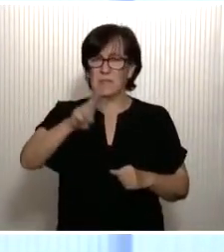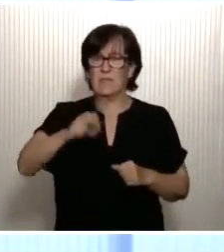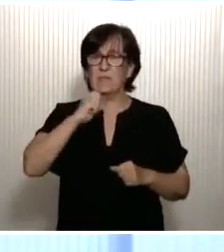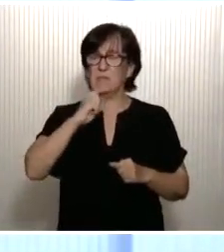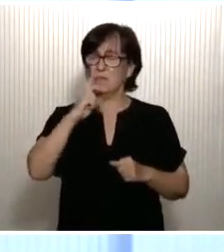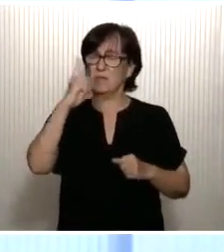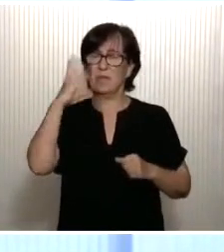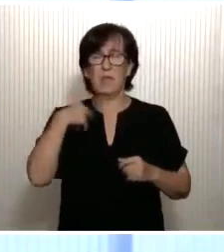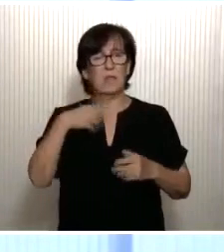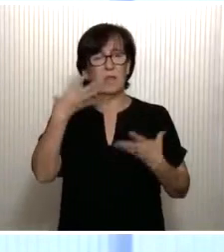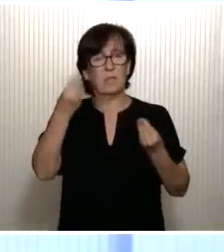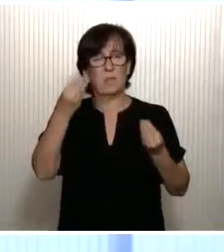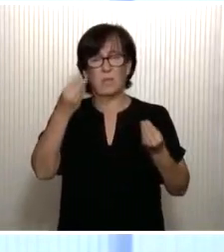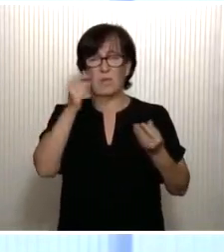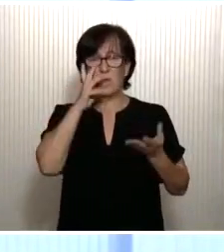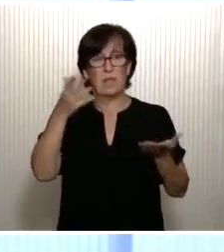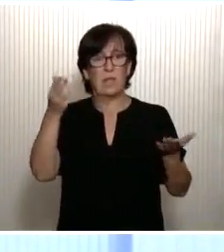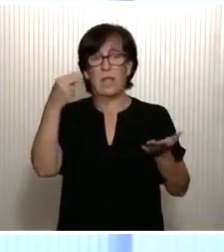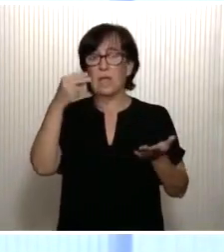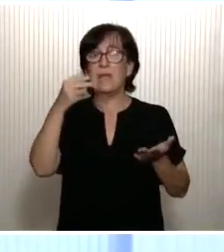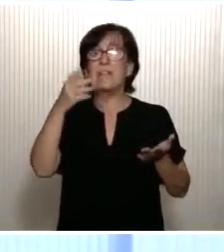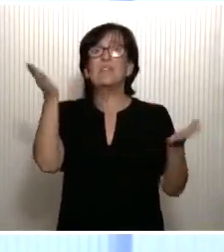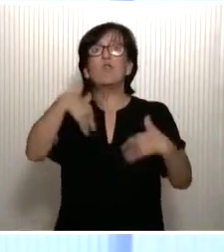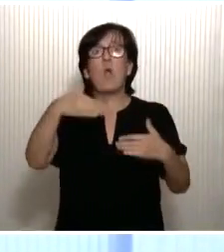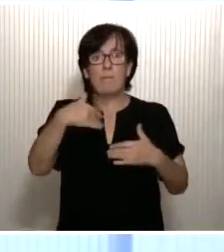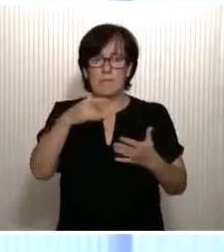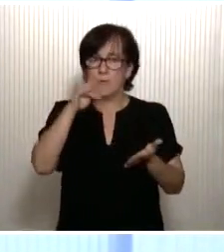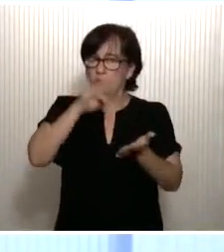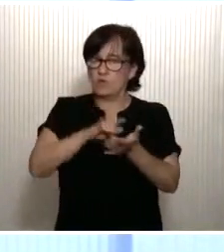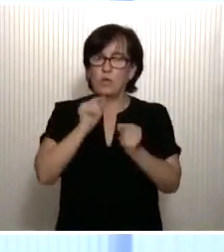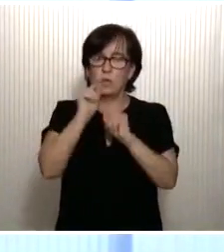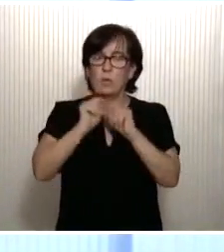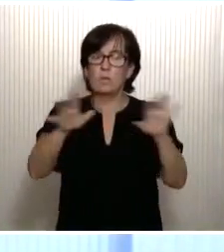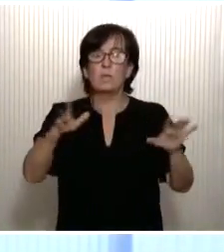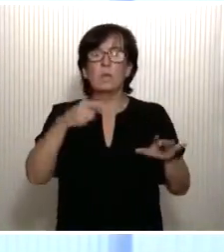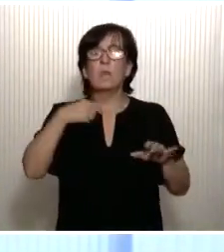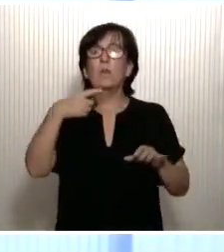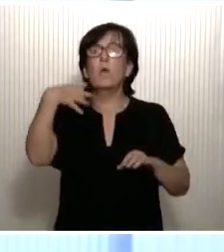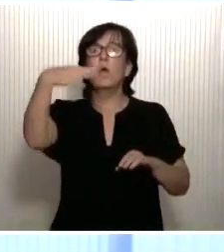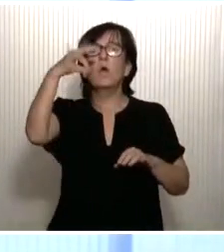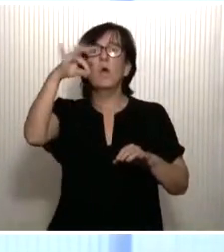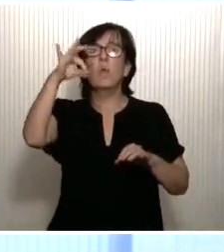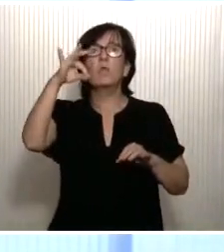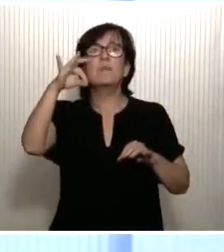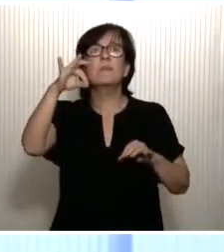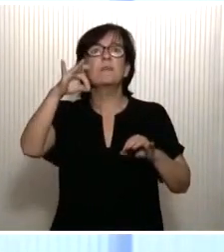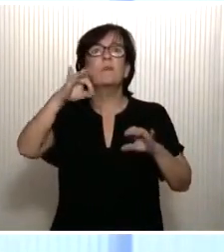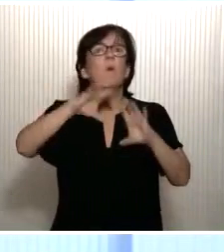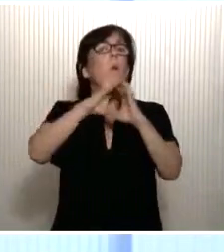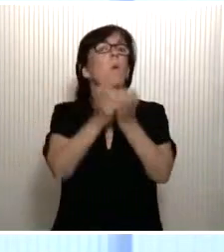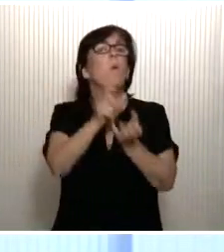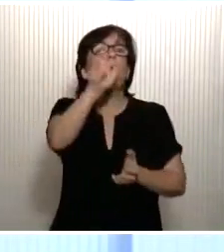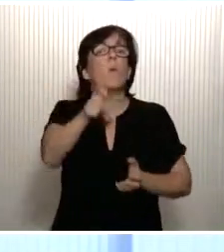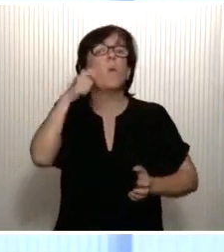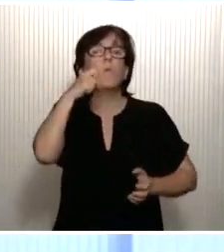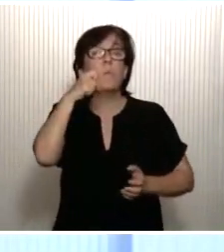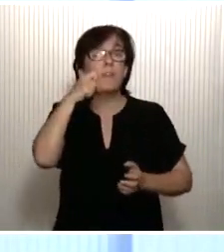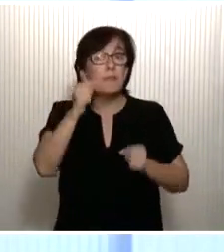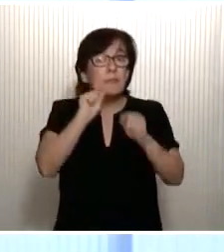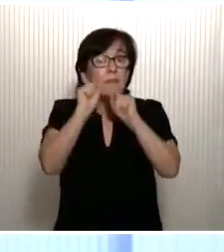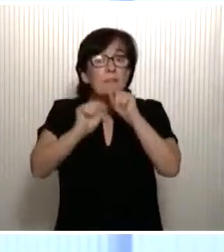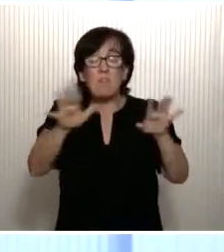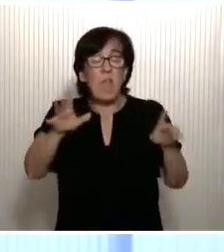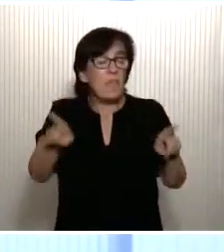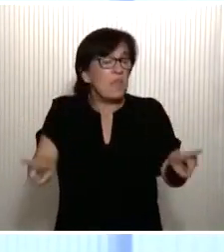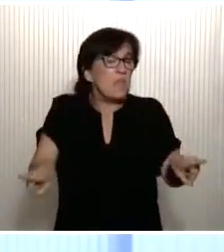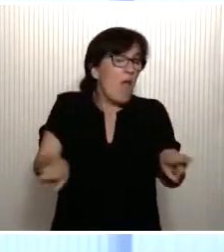años, hasta incluso sin la presencia de la pandemia, y es que somos una única humanidad. Y que si el virus no hace